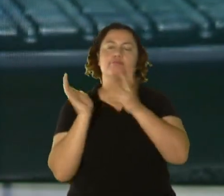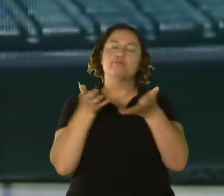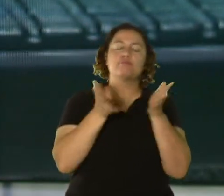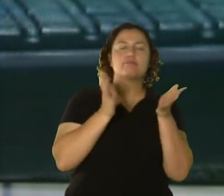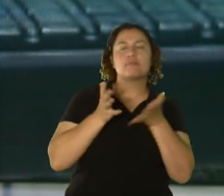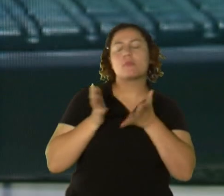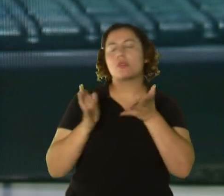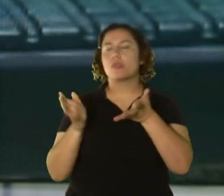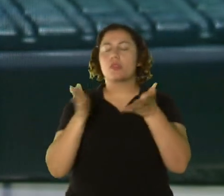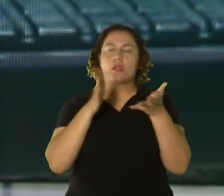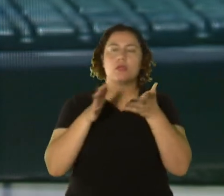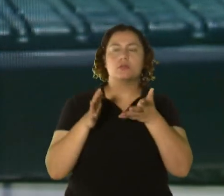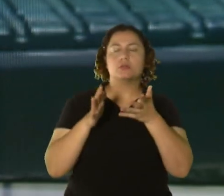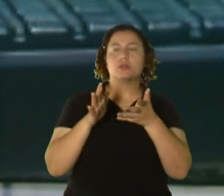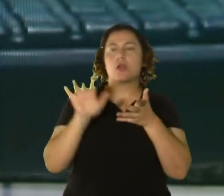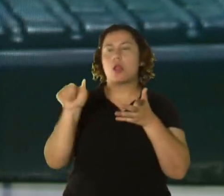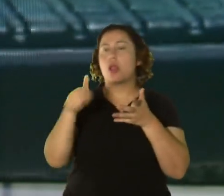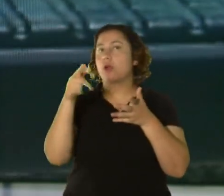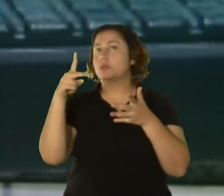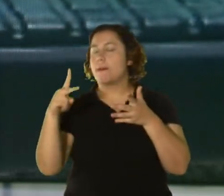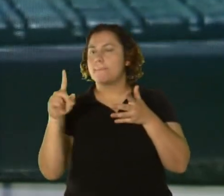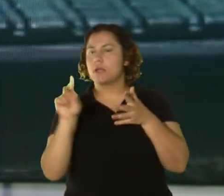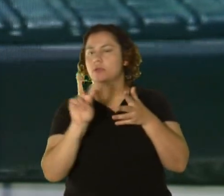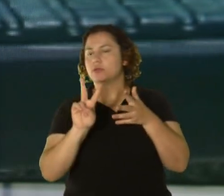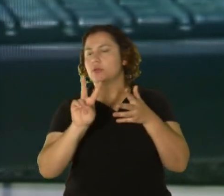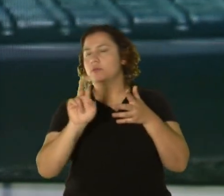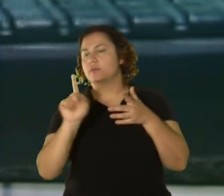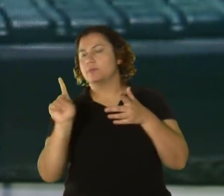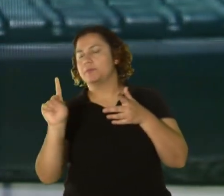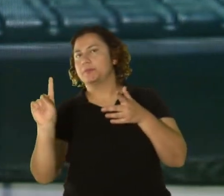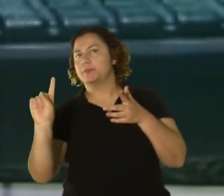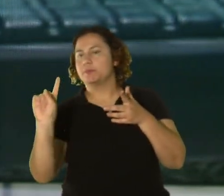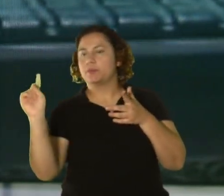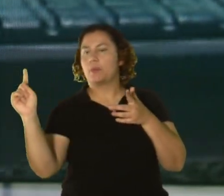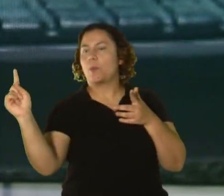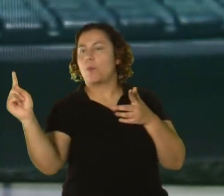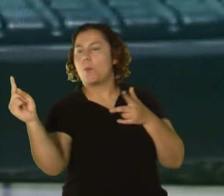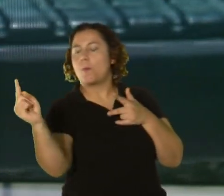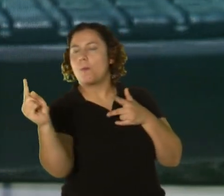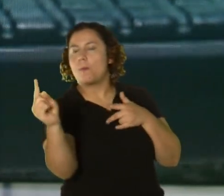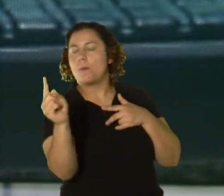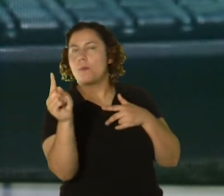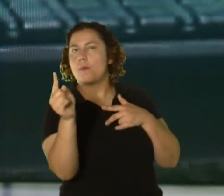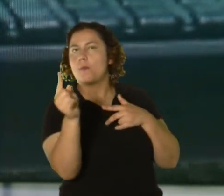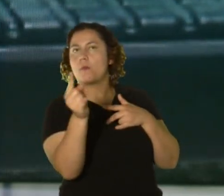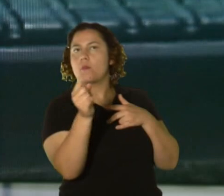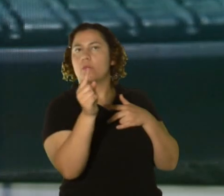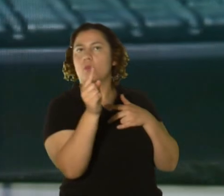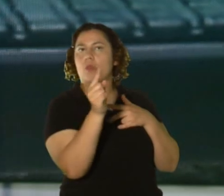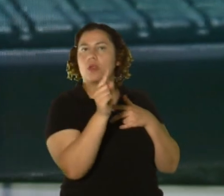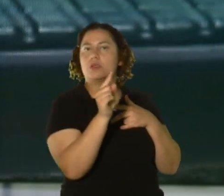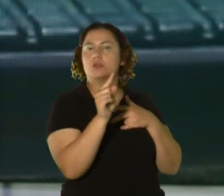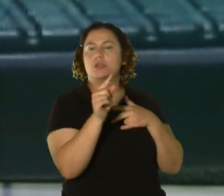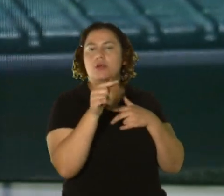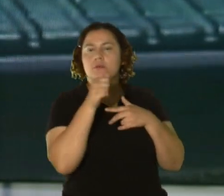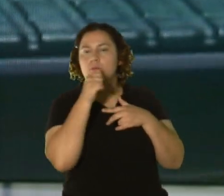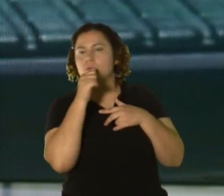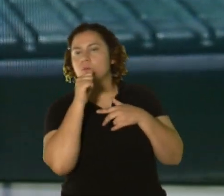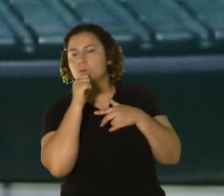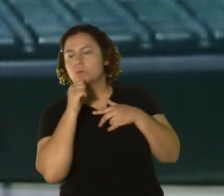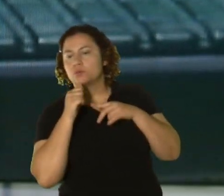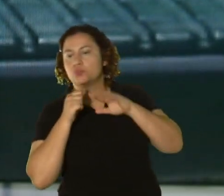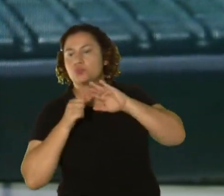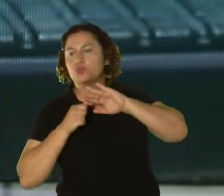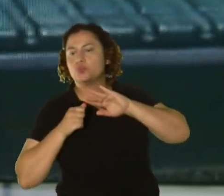a quien impacta el vehículo, pues el otro, de manera sigilosa, pues